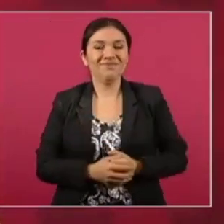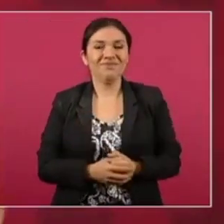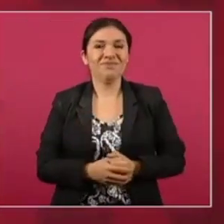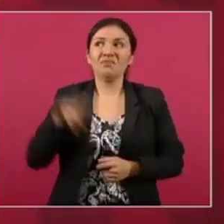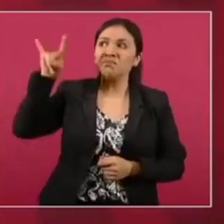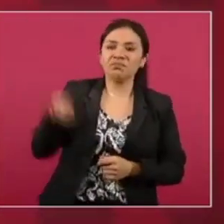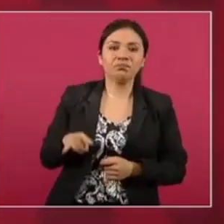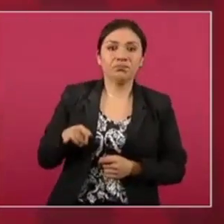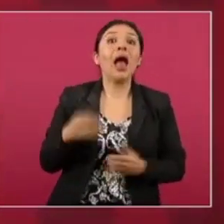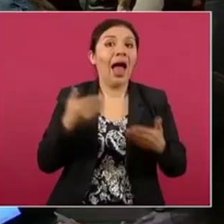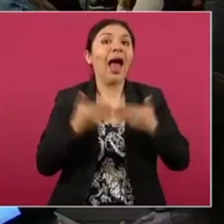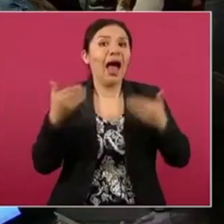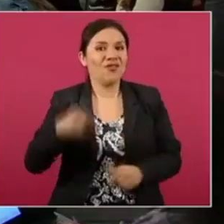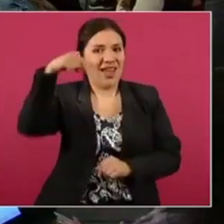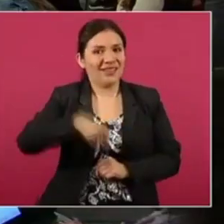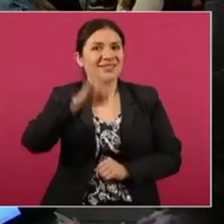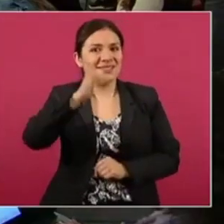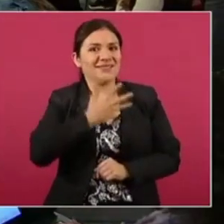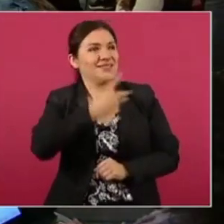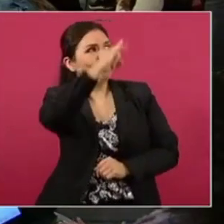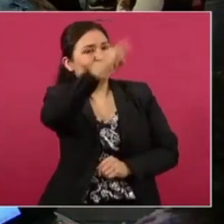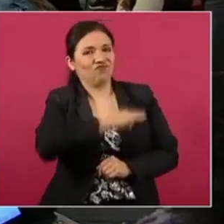que por cierto ahora lo tenemos aquí.